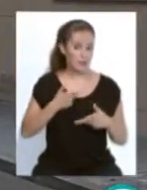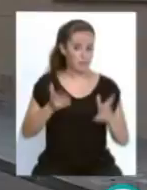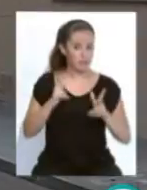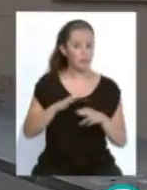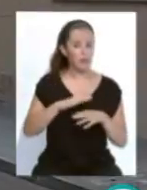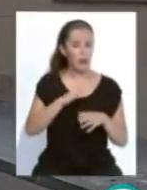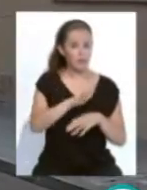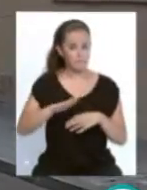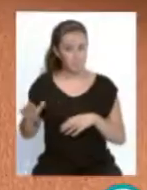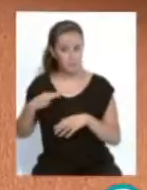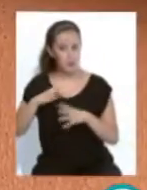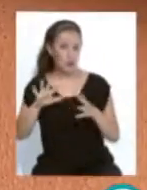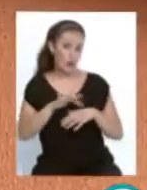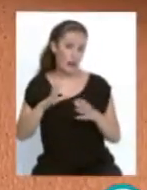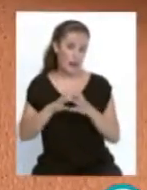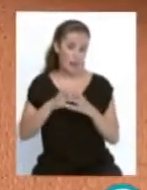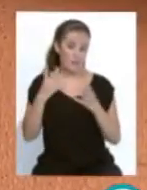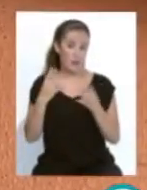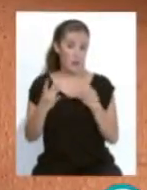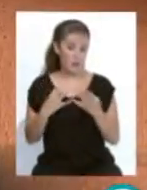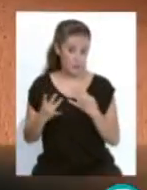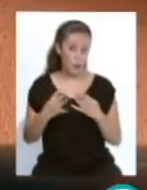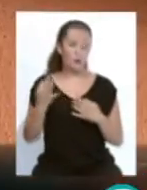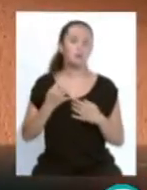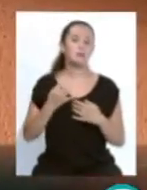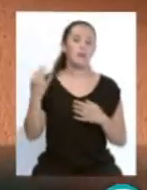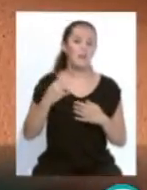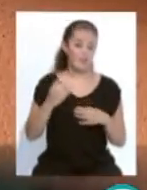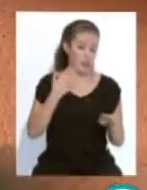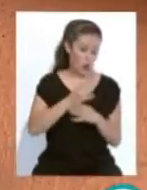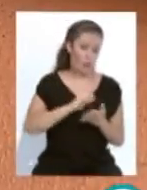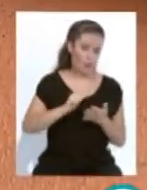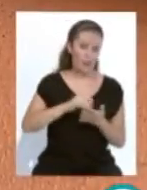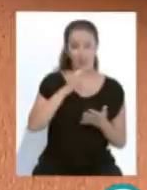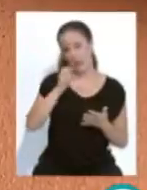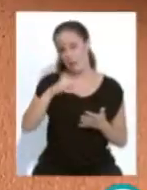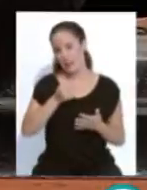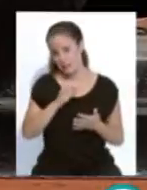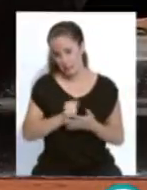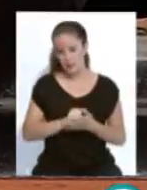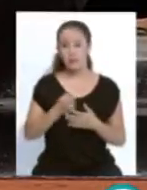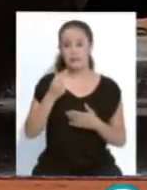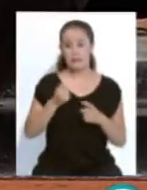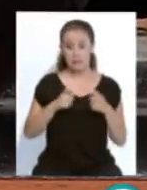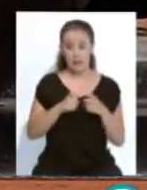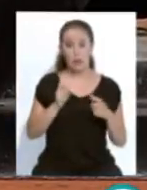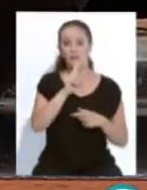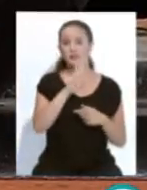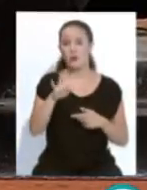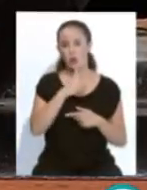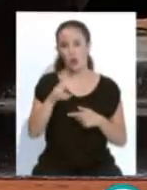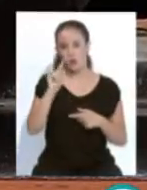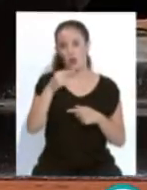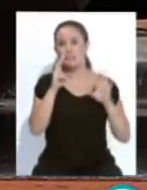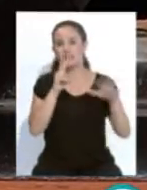estacionar en la zona naranja del Paseo Marítimo deberán dirigirse a las oficinas de Emasa. El coste de esta tarjeta es de 24 euros